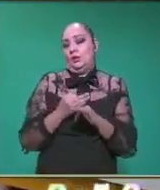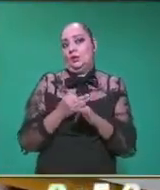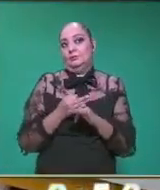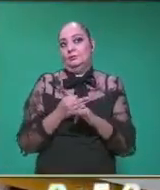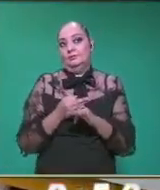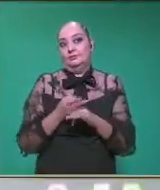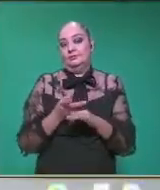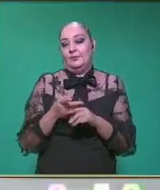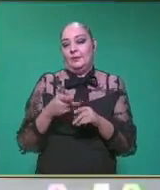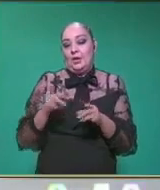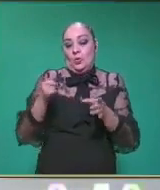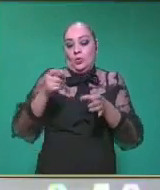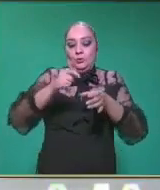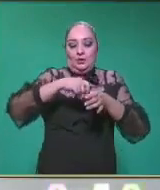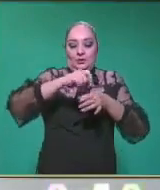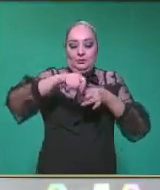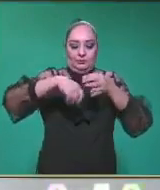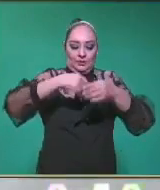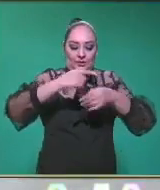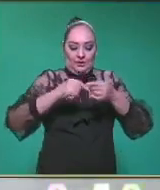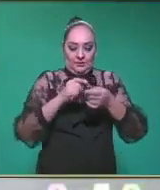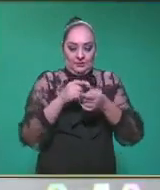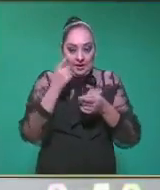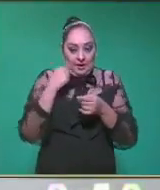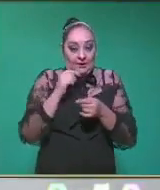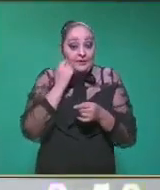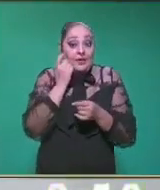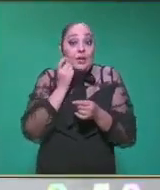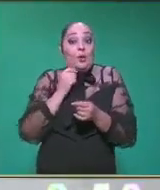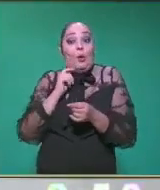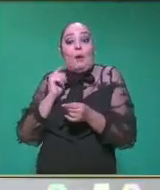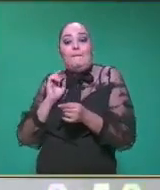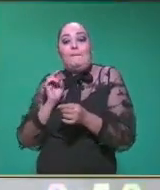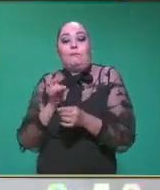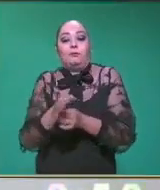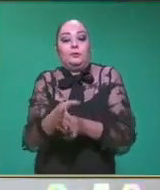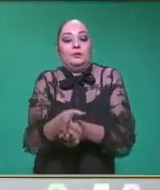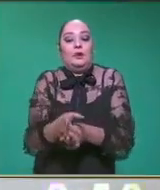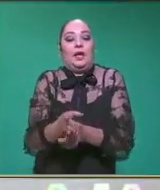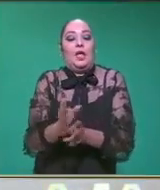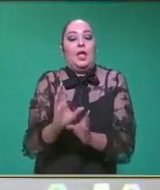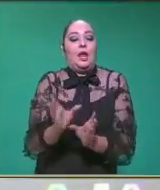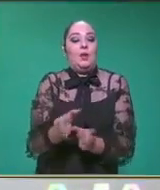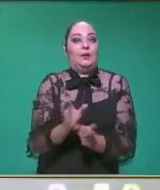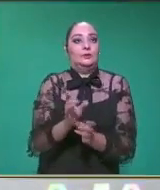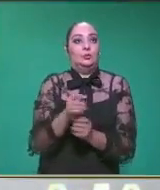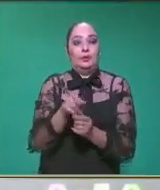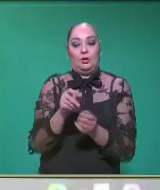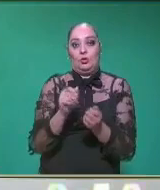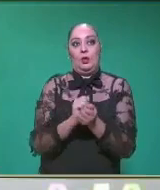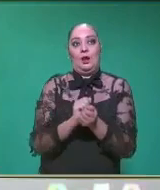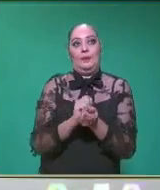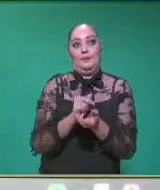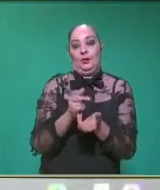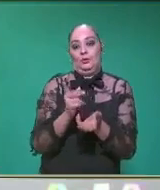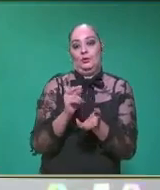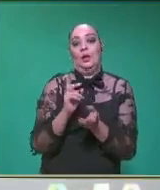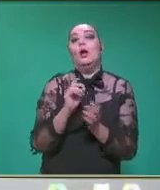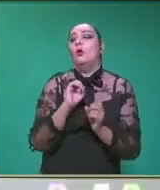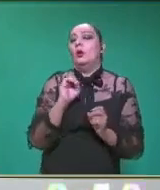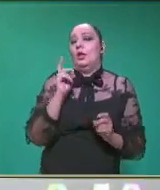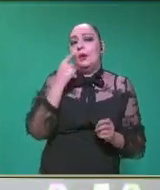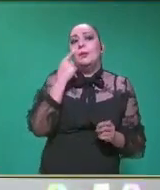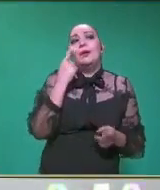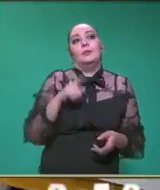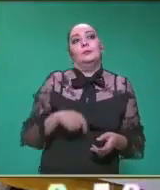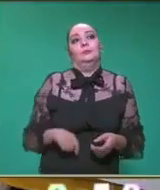momento, y vamos a tratar de derribar ese vaso con la pelotita de calcetín. Ah, ok. ¿Listo? A